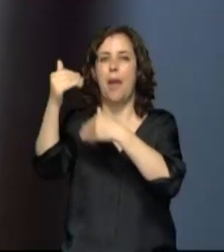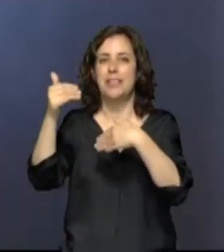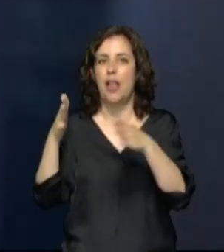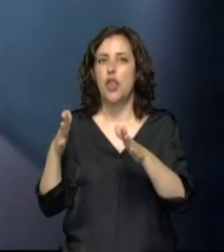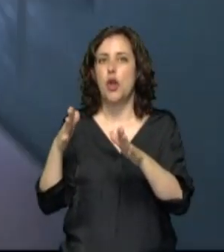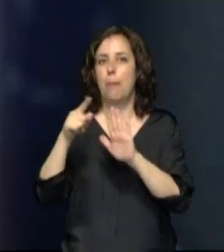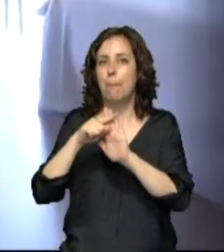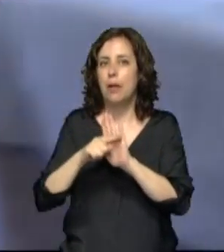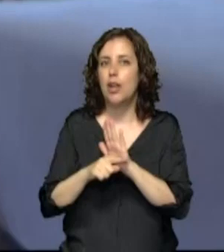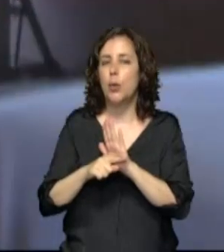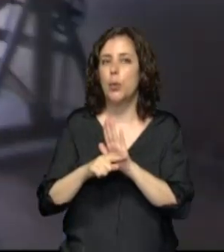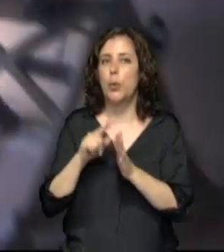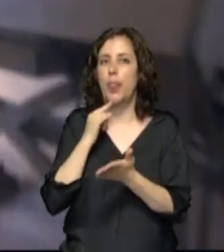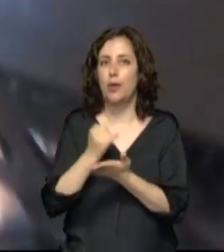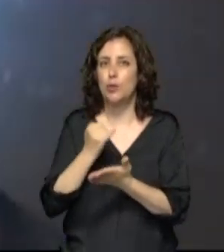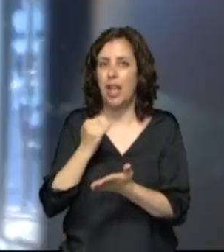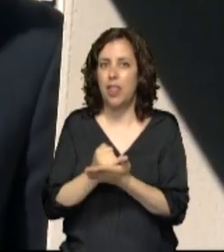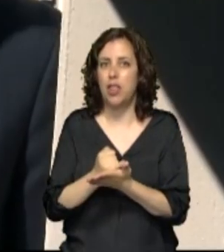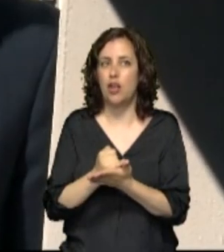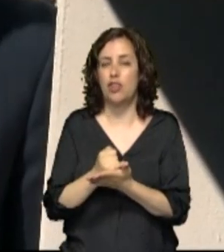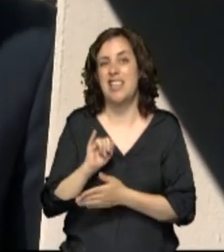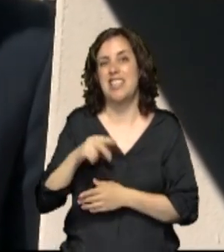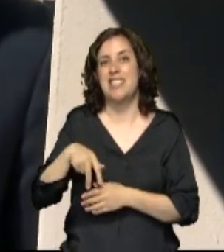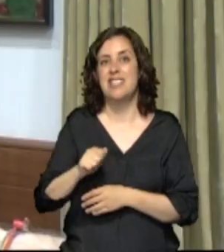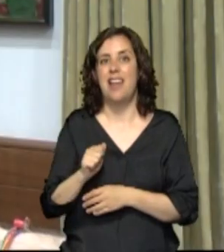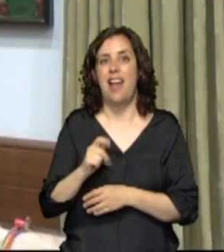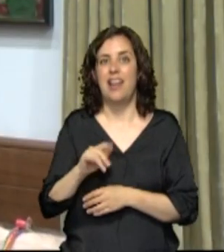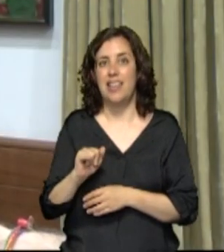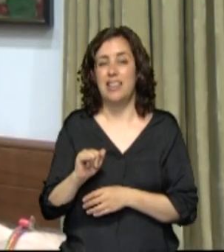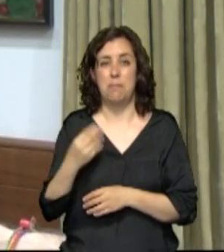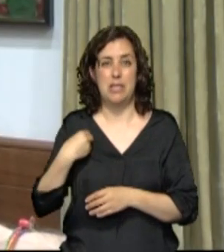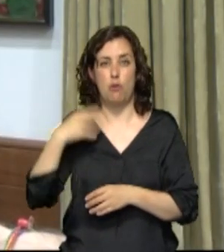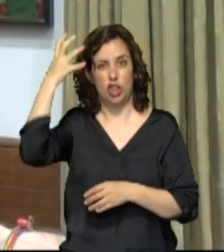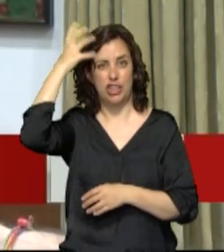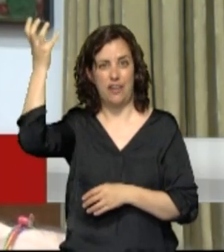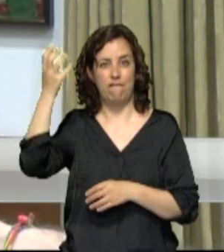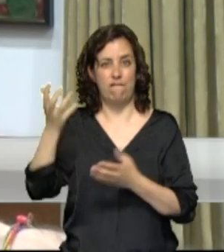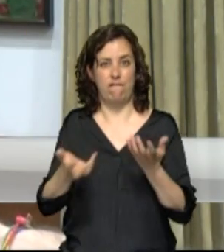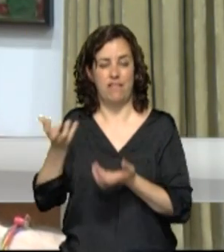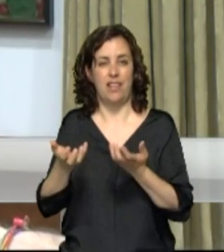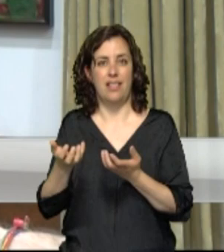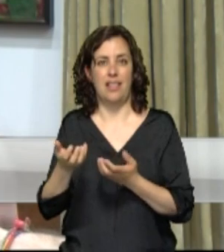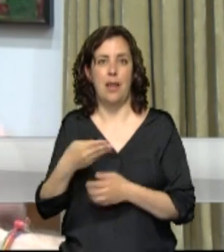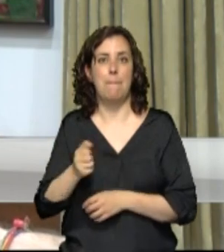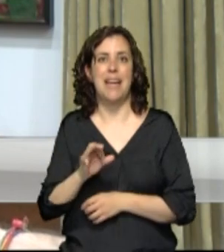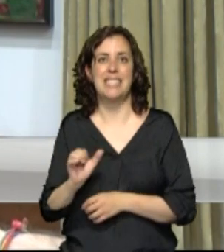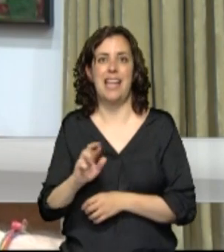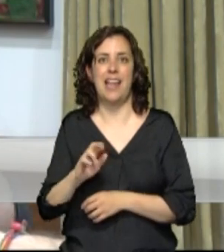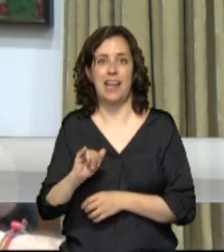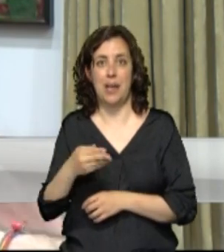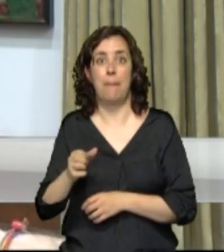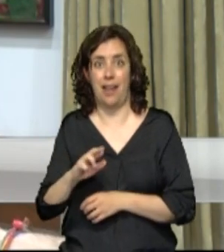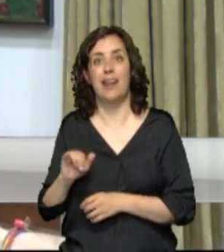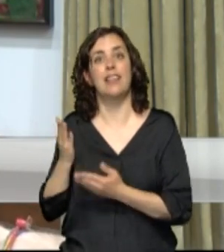gustación creado por Iñaki Andradas, el chef de base Ribéry. Va a ser algo muy reducido y muy selecto para que